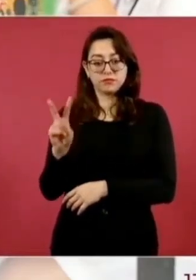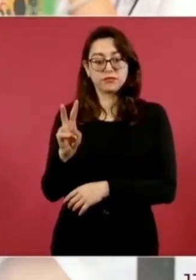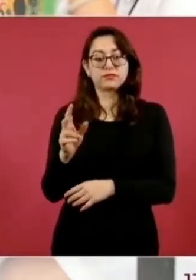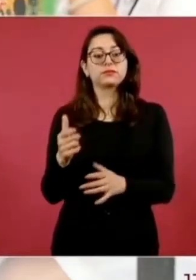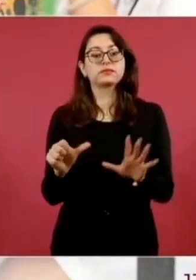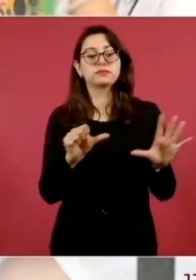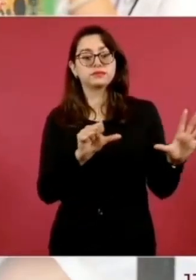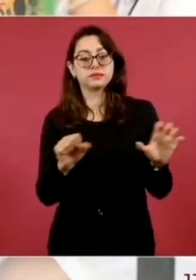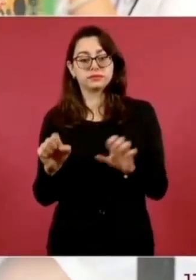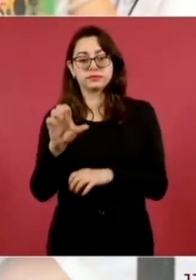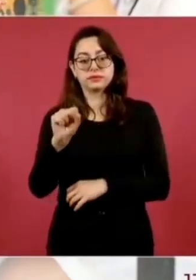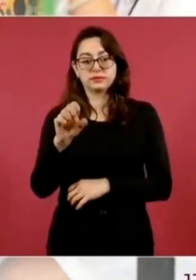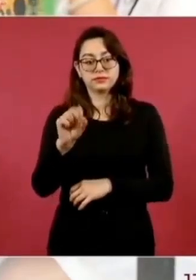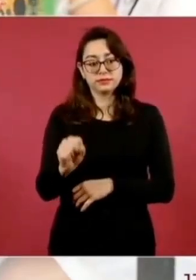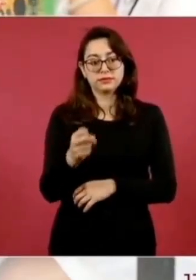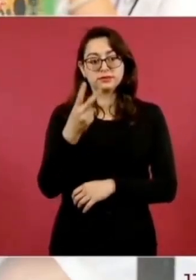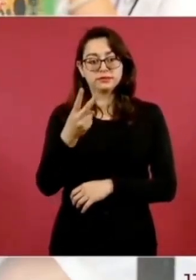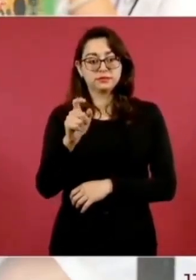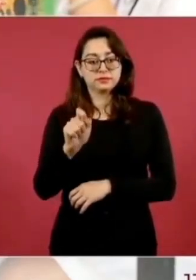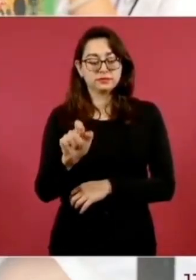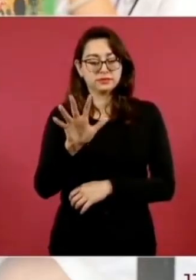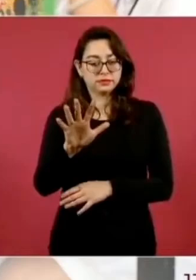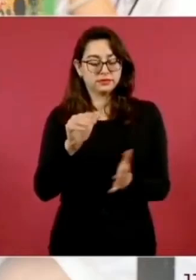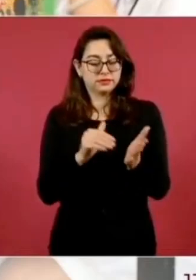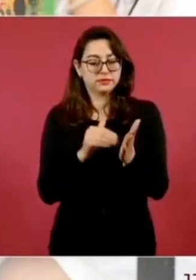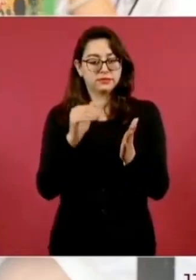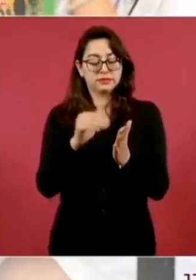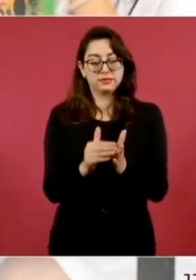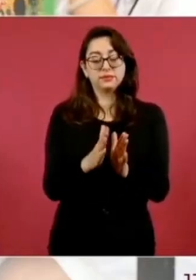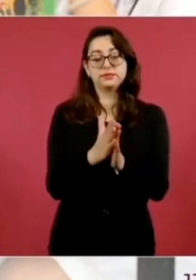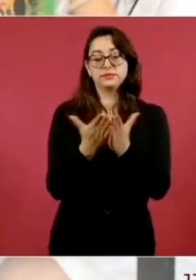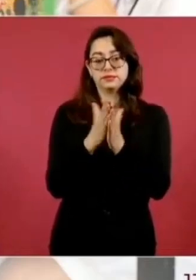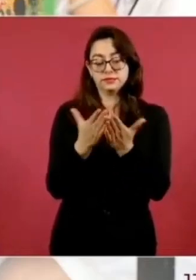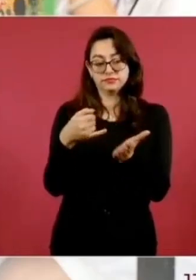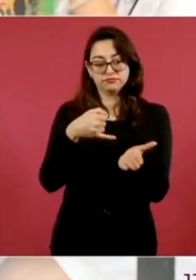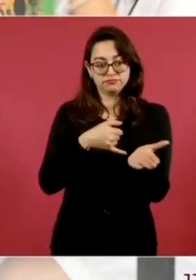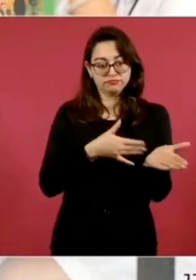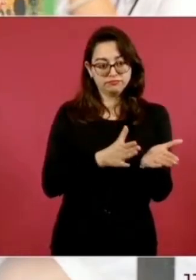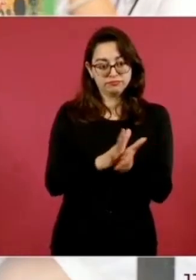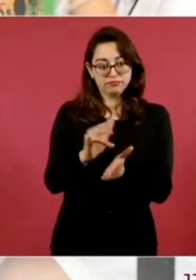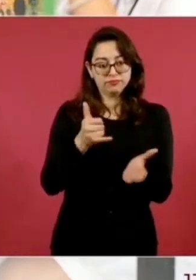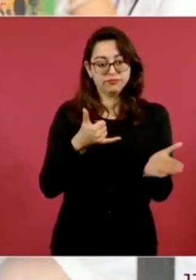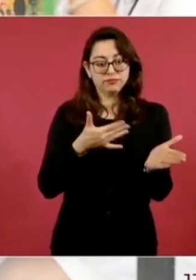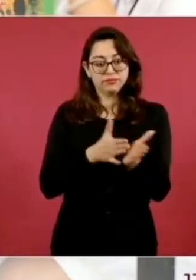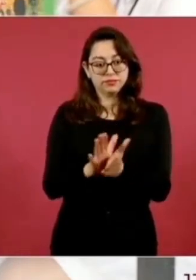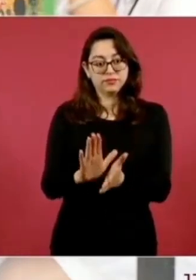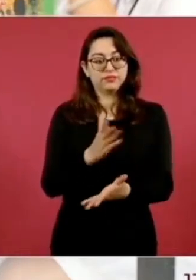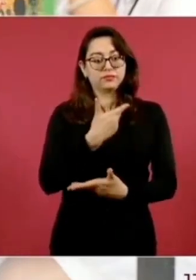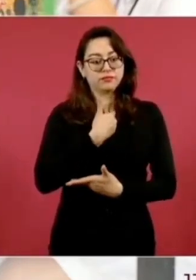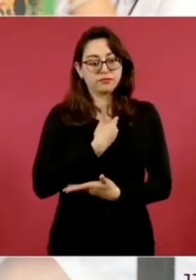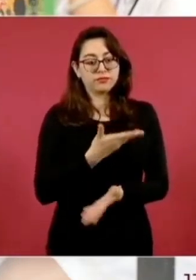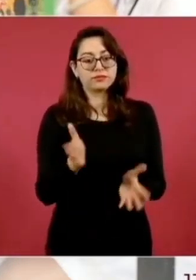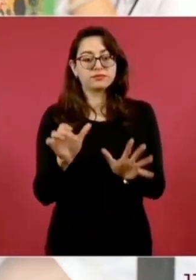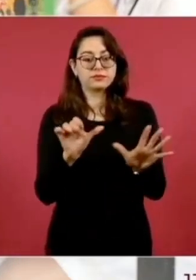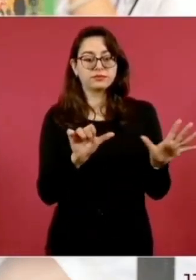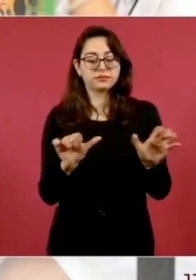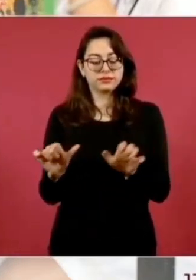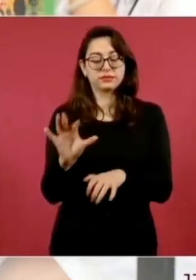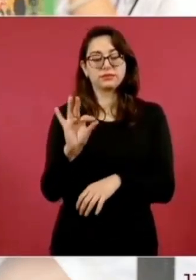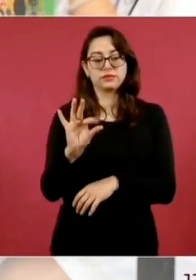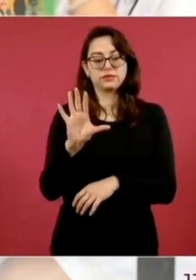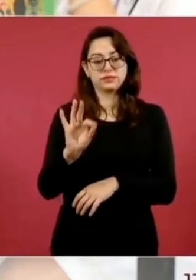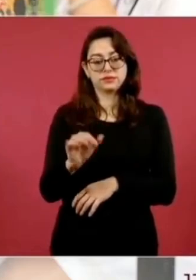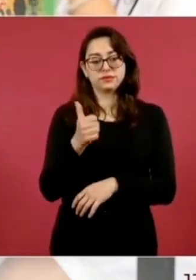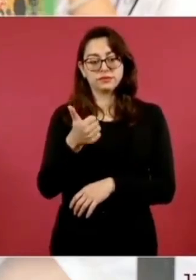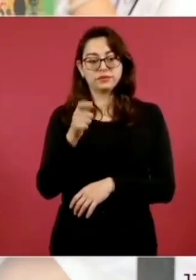.5 millones de libros de texto gratuitos y se distribuyeron 646